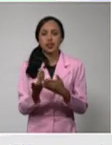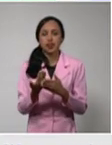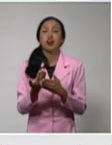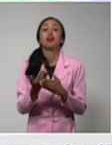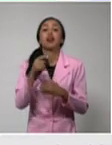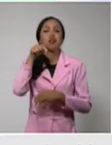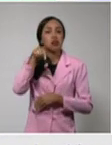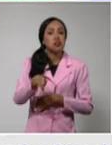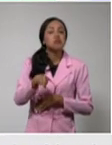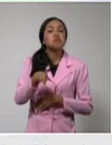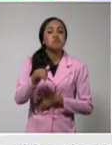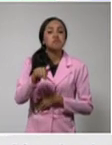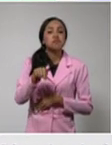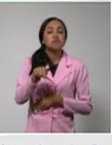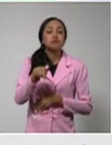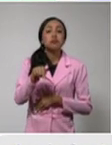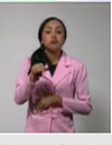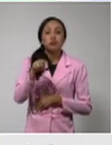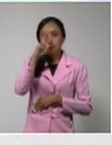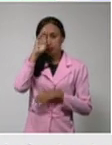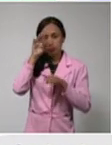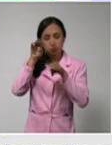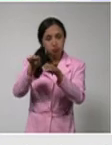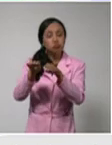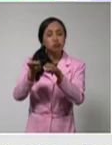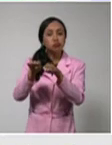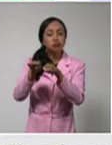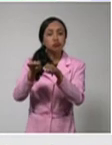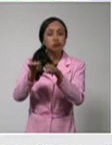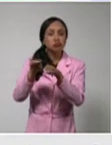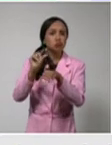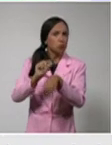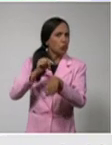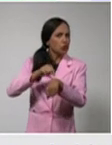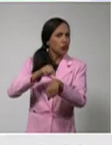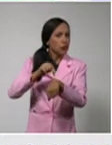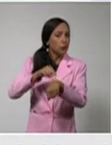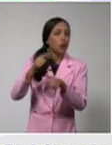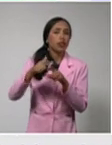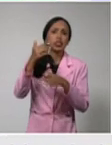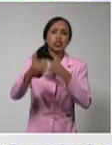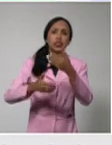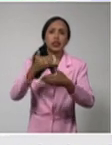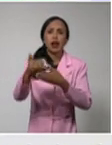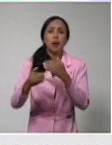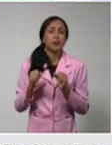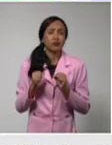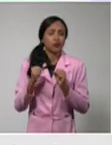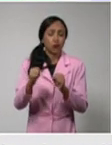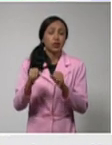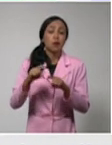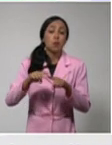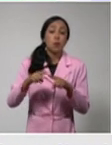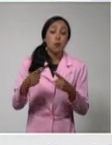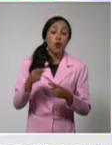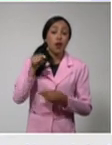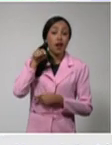hospitalaria, un breve tiempo en terapia intensiva ya que hizo una